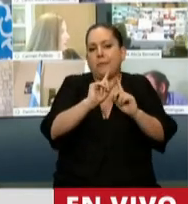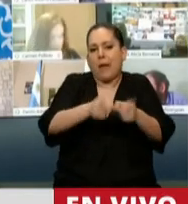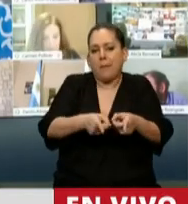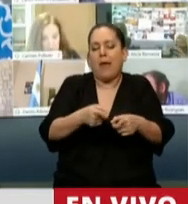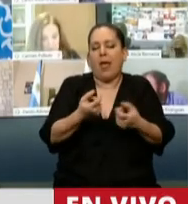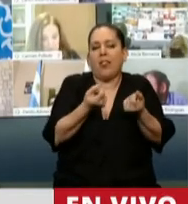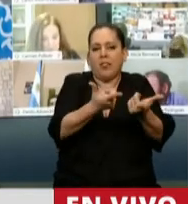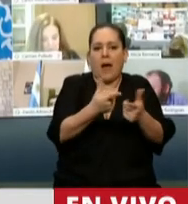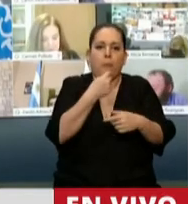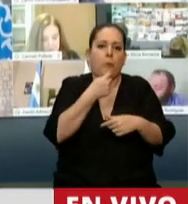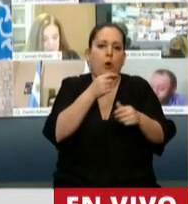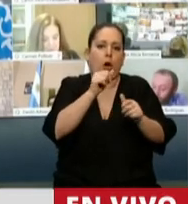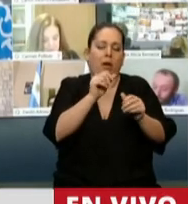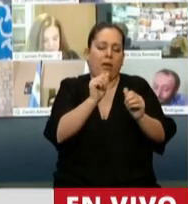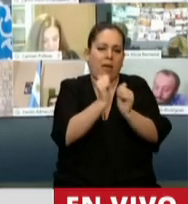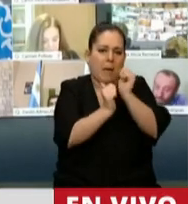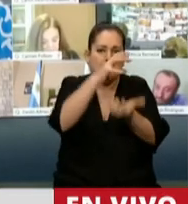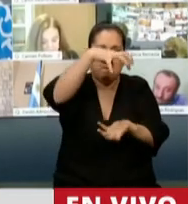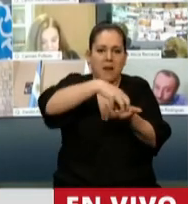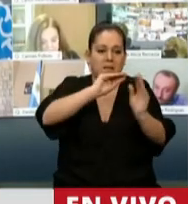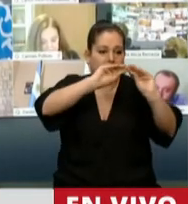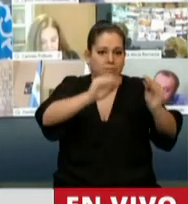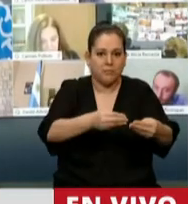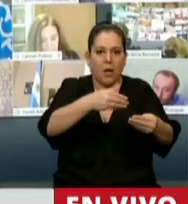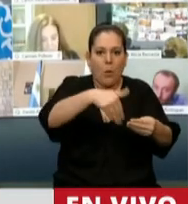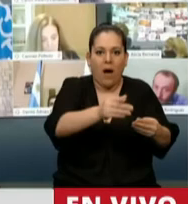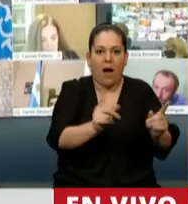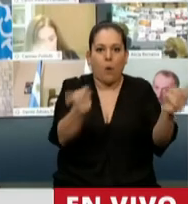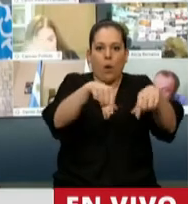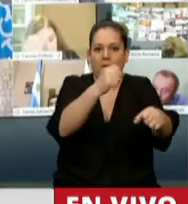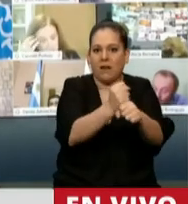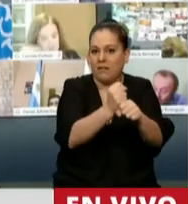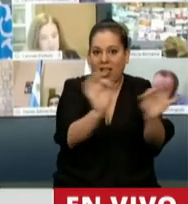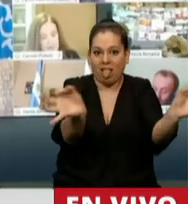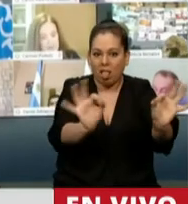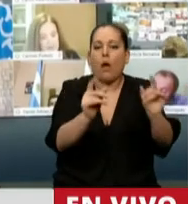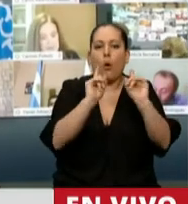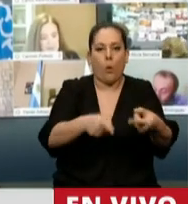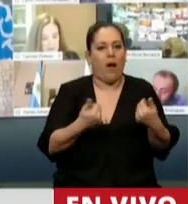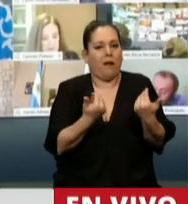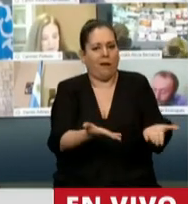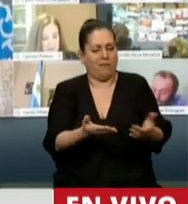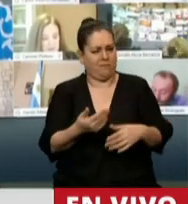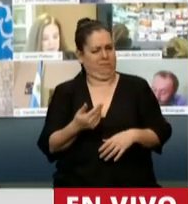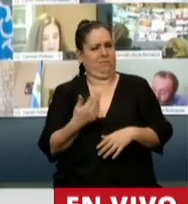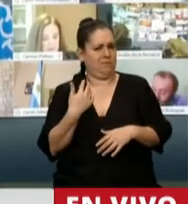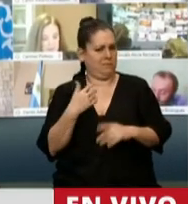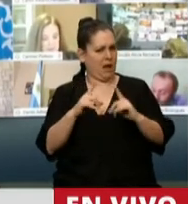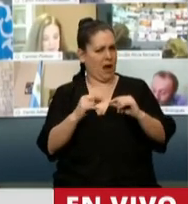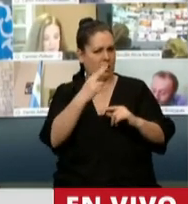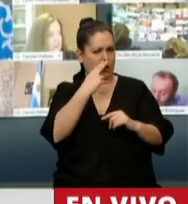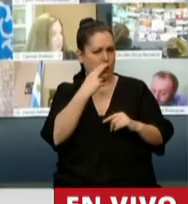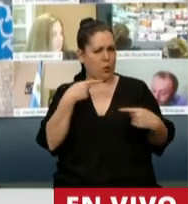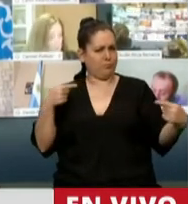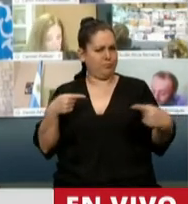autoriza a aquellos quebrados sin continuidad a ingresar a este proyecto de moratorio. Un artículo que es escandaloso y que es